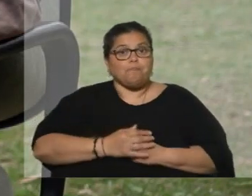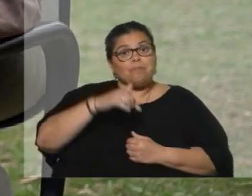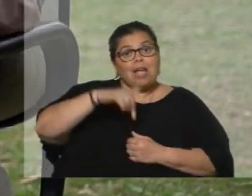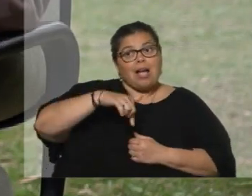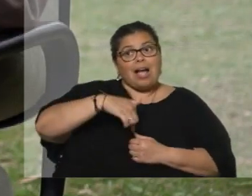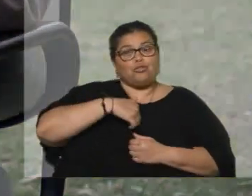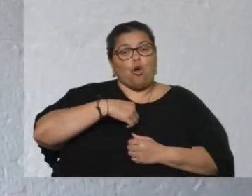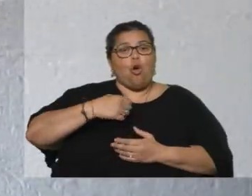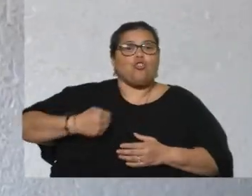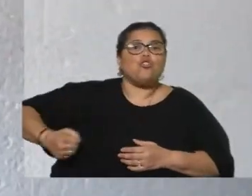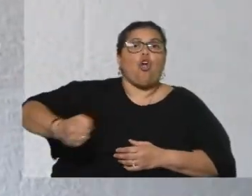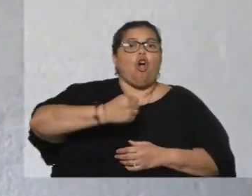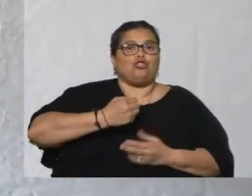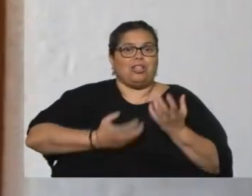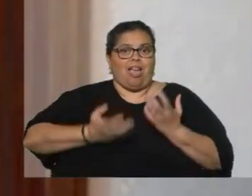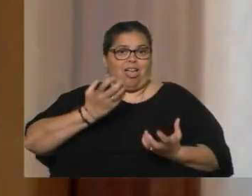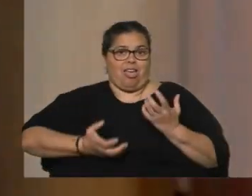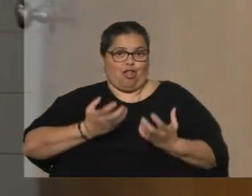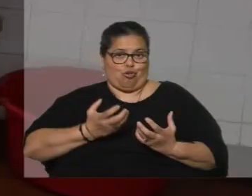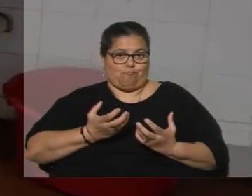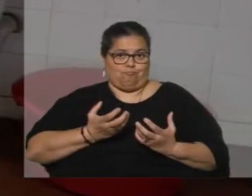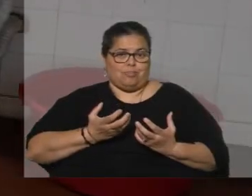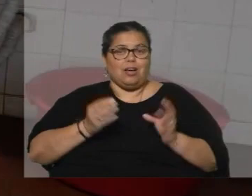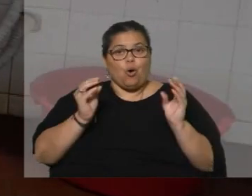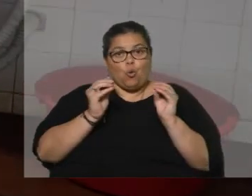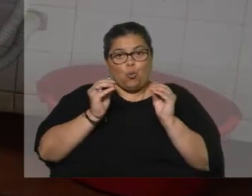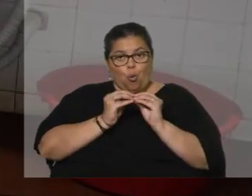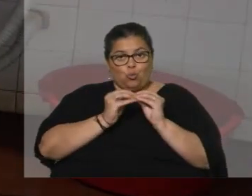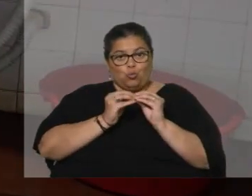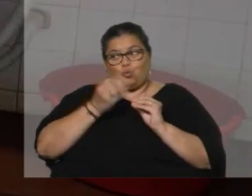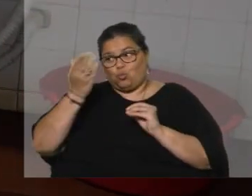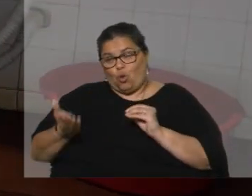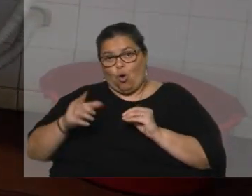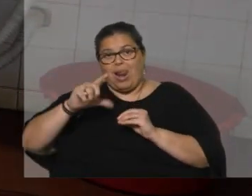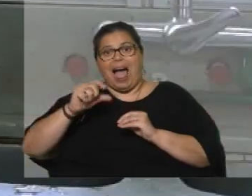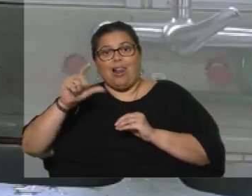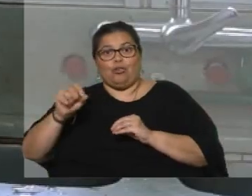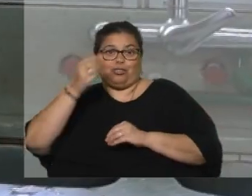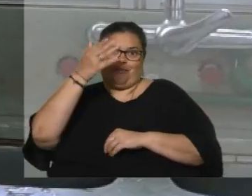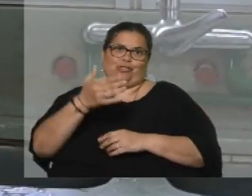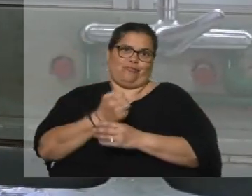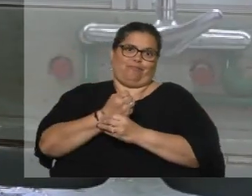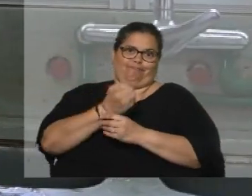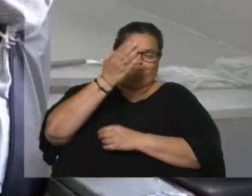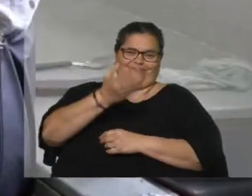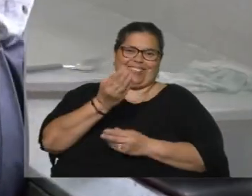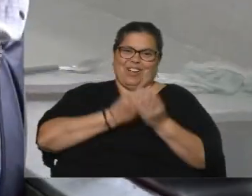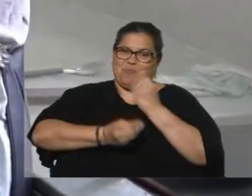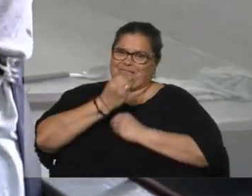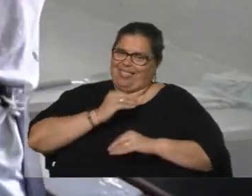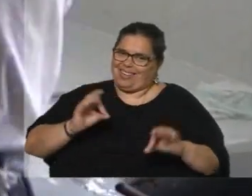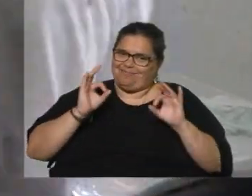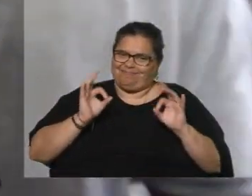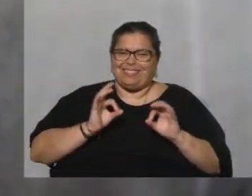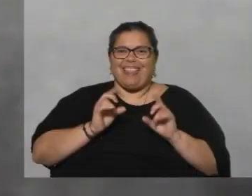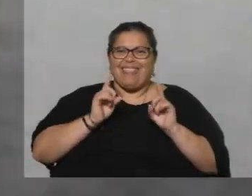cumplo... Soy cocinero. Soy el que cocina con los gurises, junto con mi compañero Lalo. Yo soy el ídolo, entonces. Acá hay que